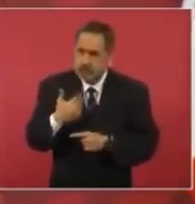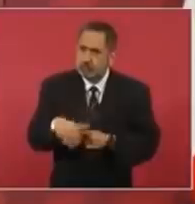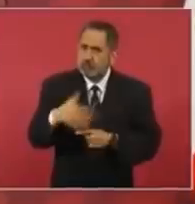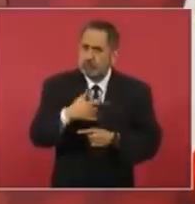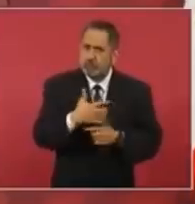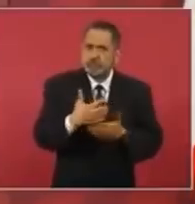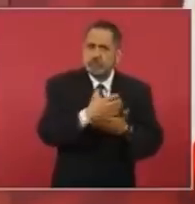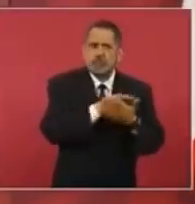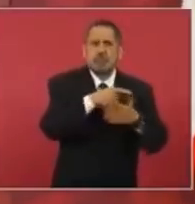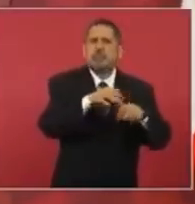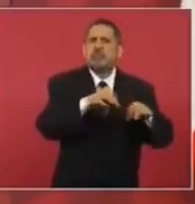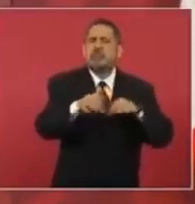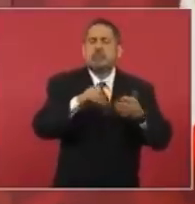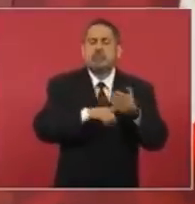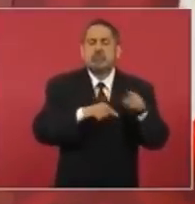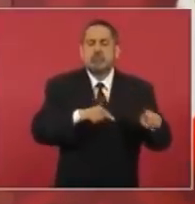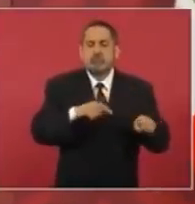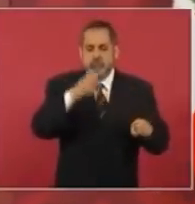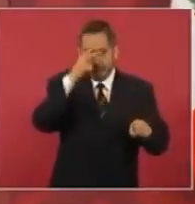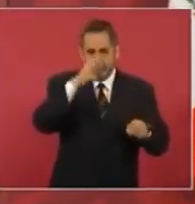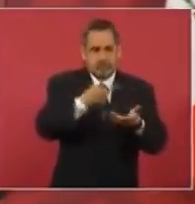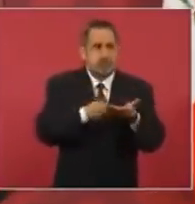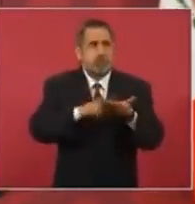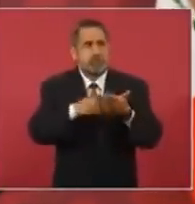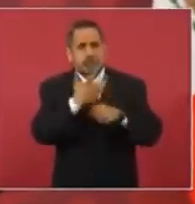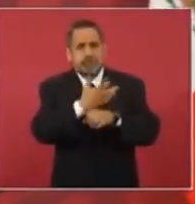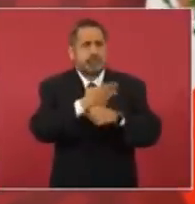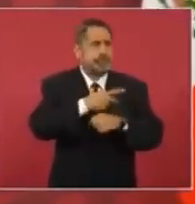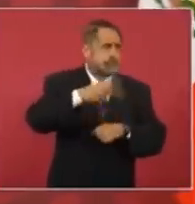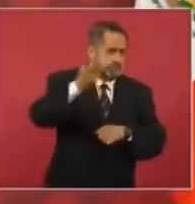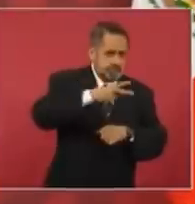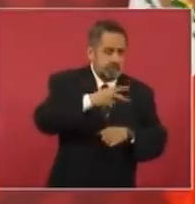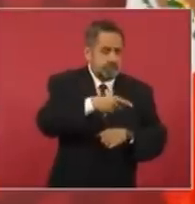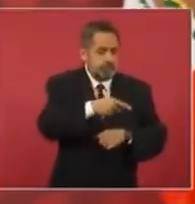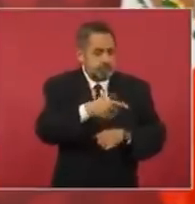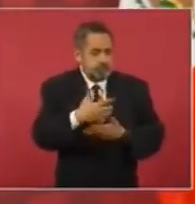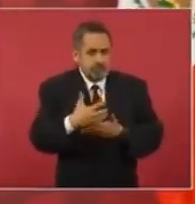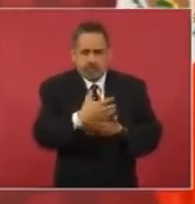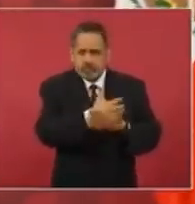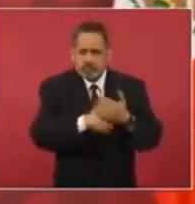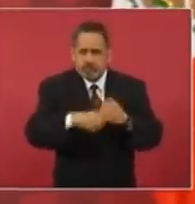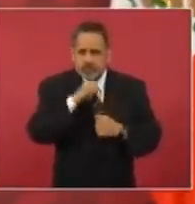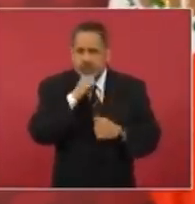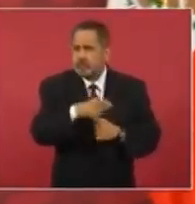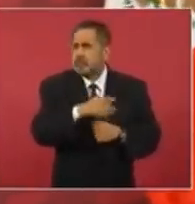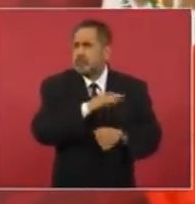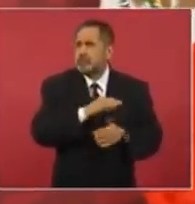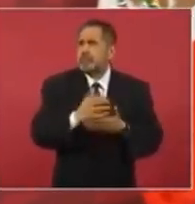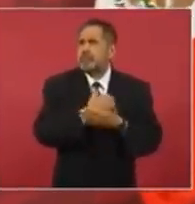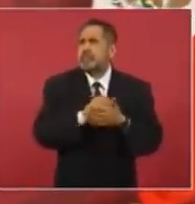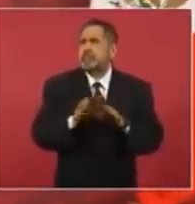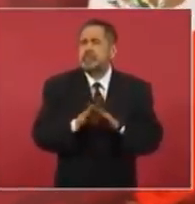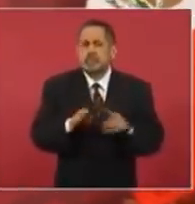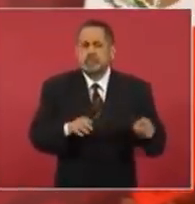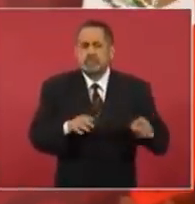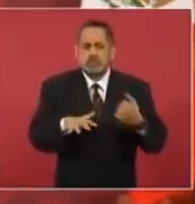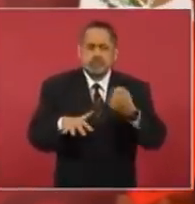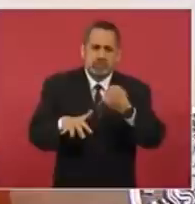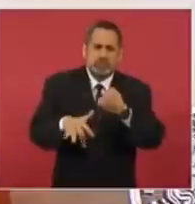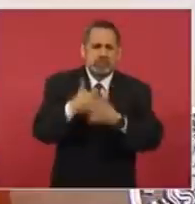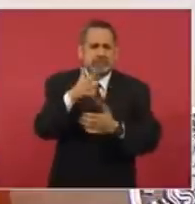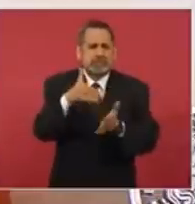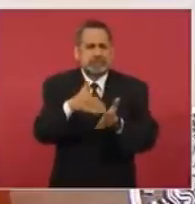Uno que trabaja en México y en Estados Unidos, como 15